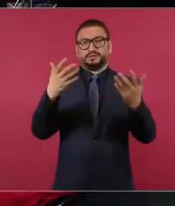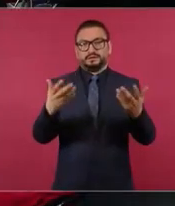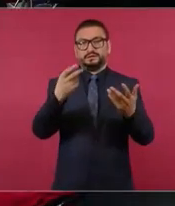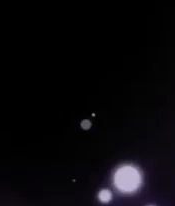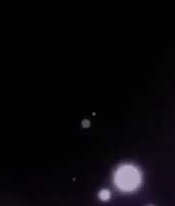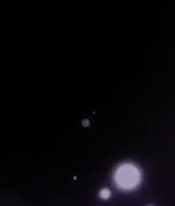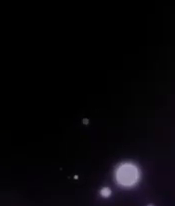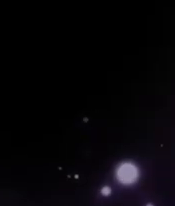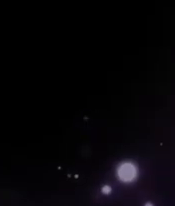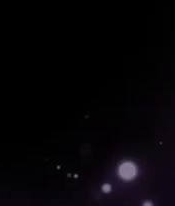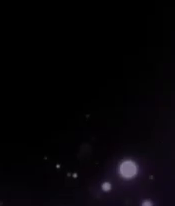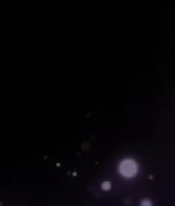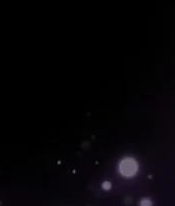ocultas.